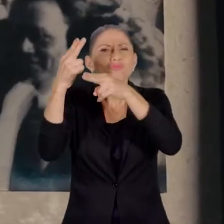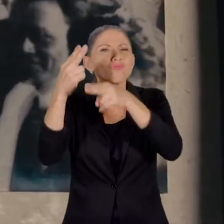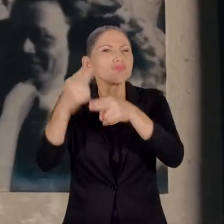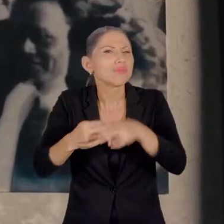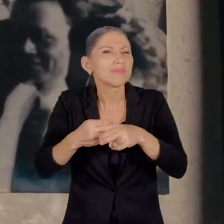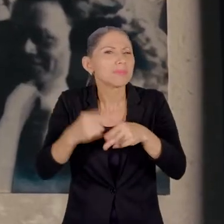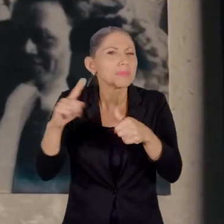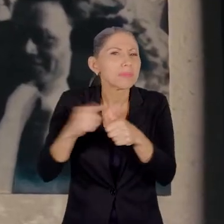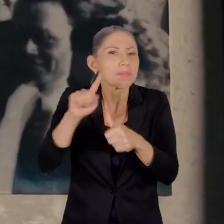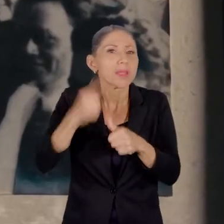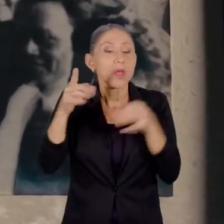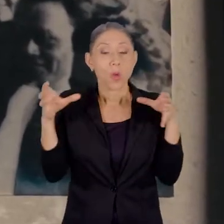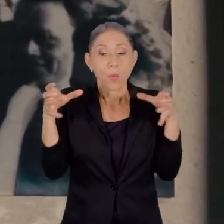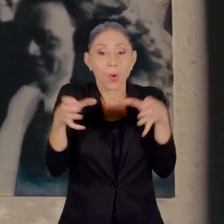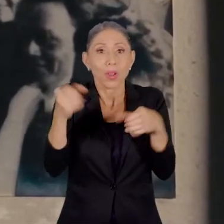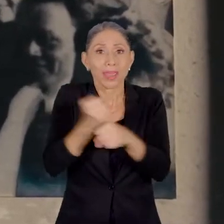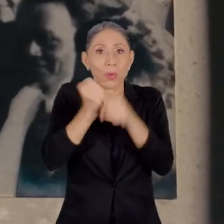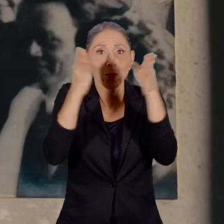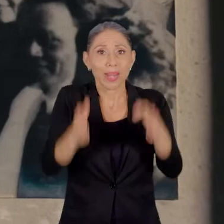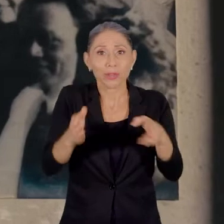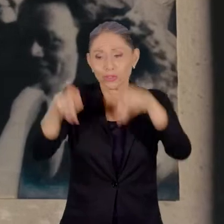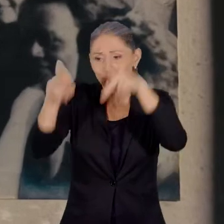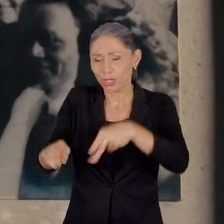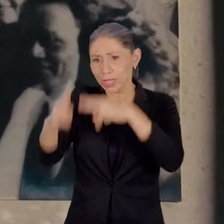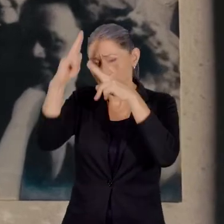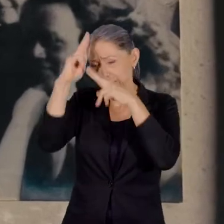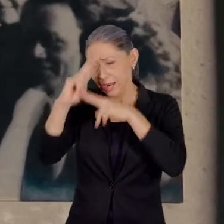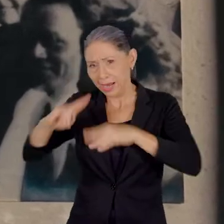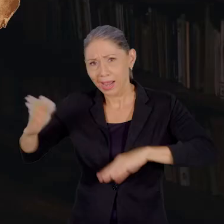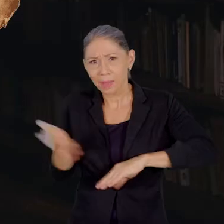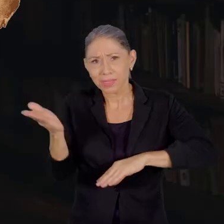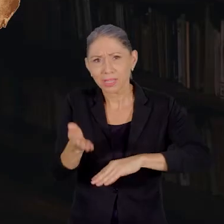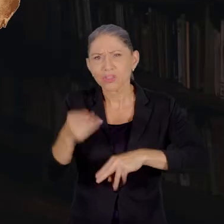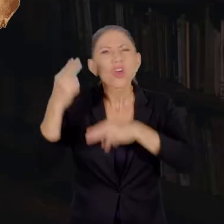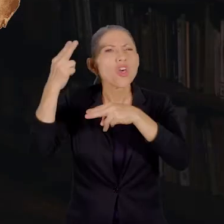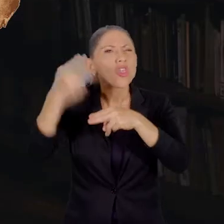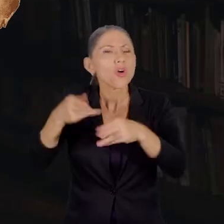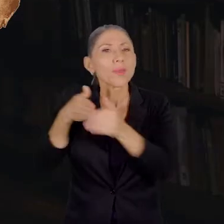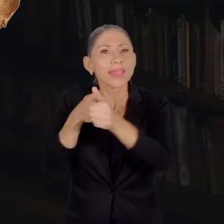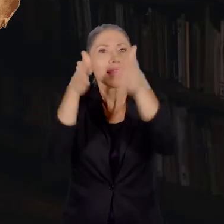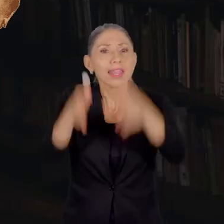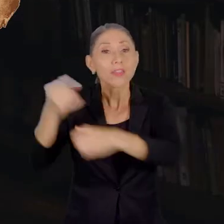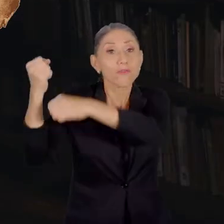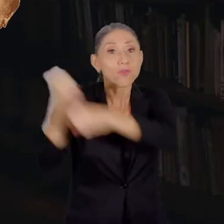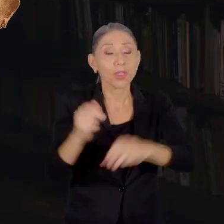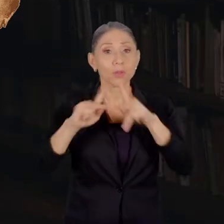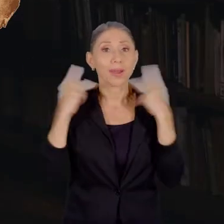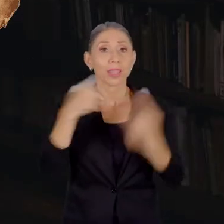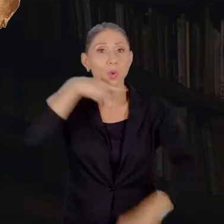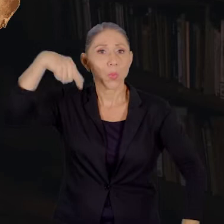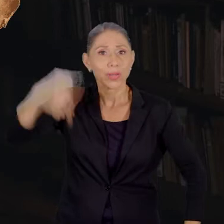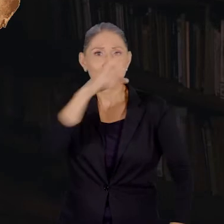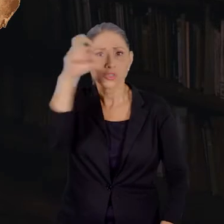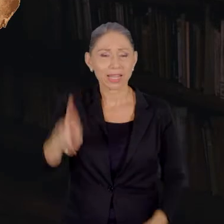originalmente Bloque de Obreros y Campesinos. ¿Cuál fue el nombre del líder fundador del Partido Comunista en